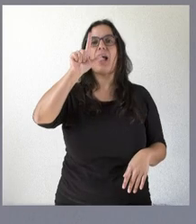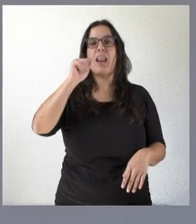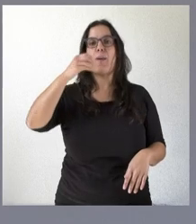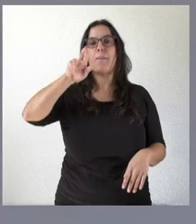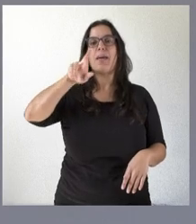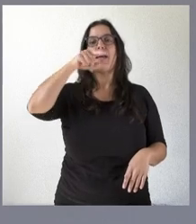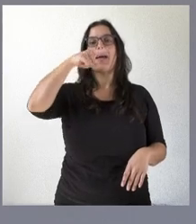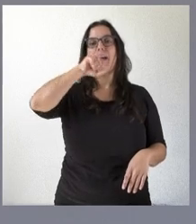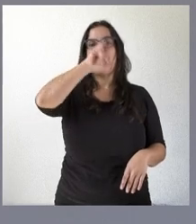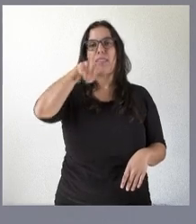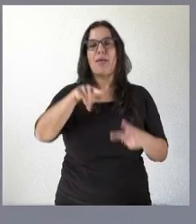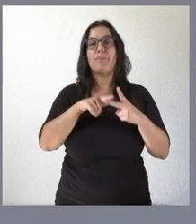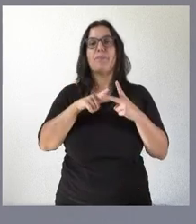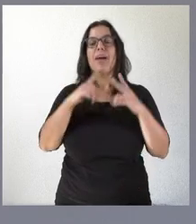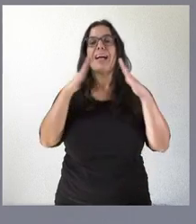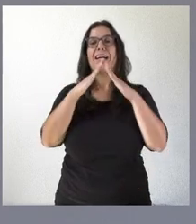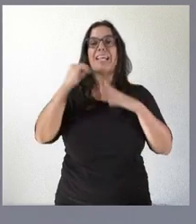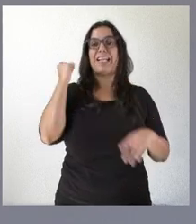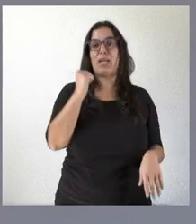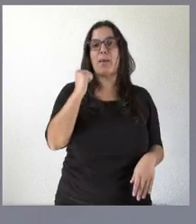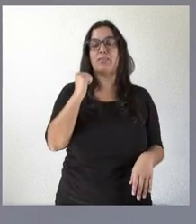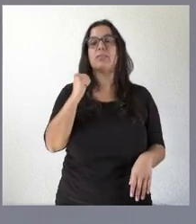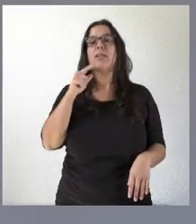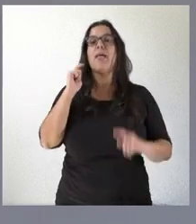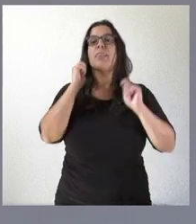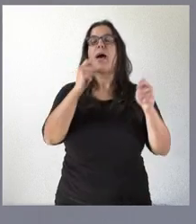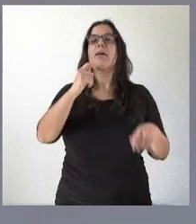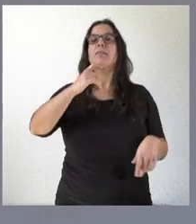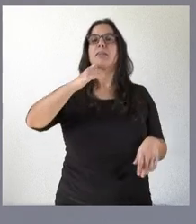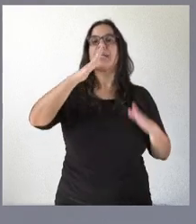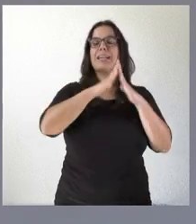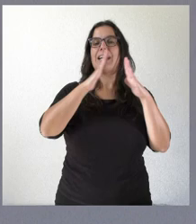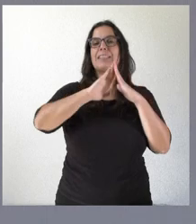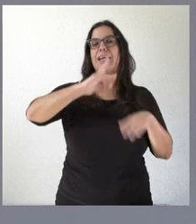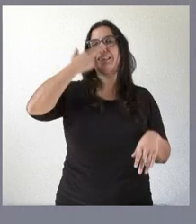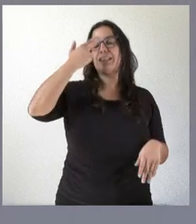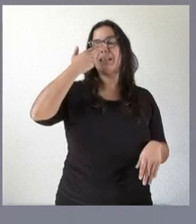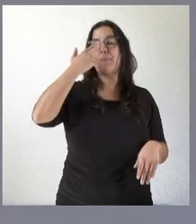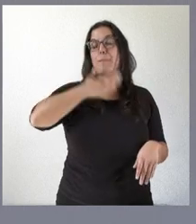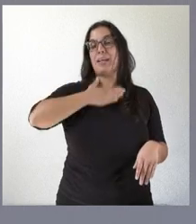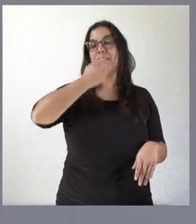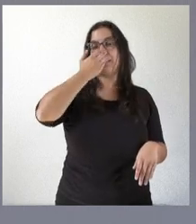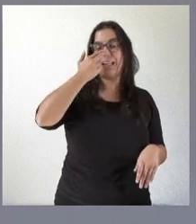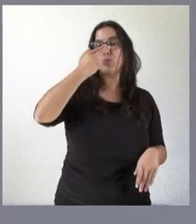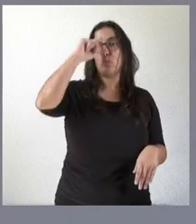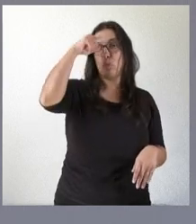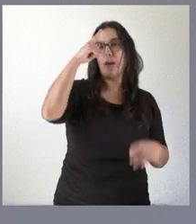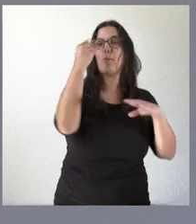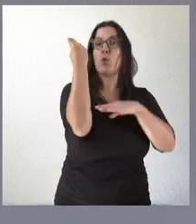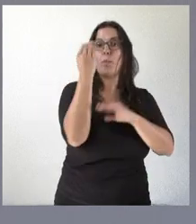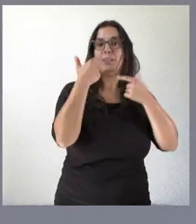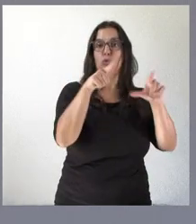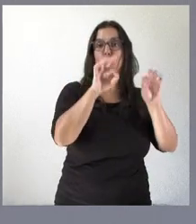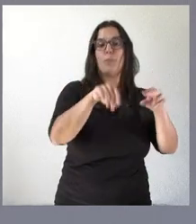Casa del Crimen, que se ha declarado bien de interés cultural en su categoría del monumento. Y, por otro lado, el